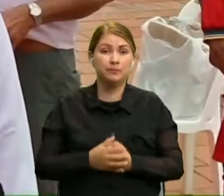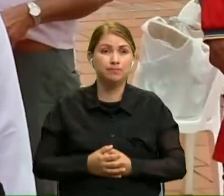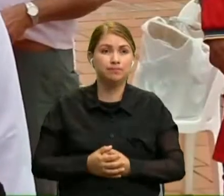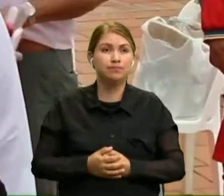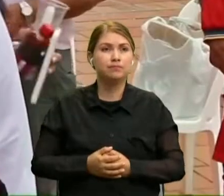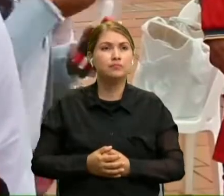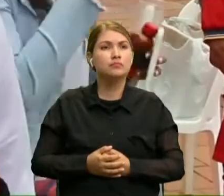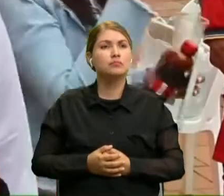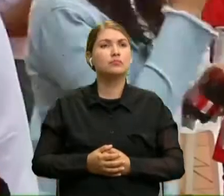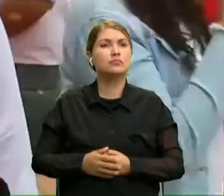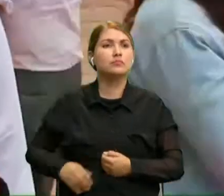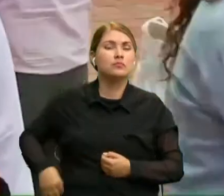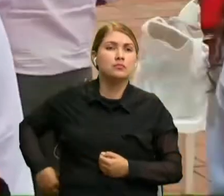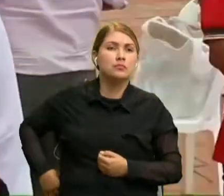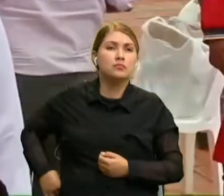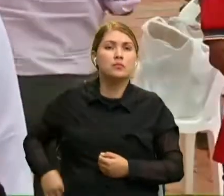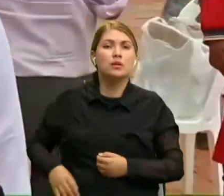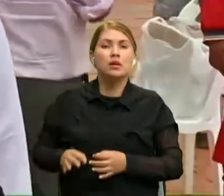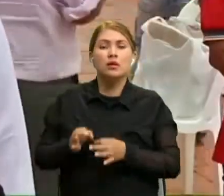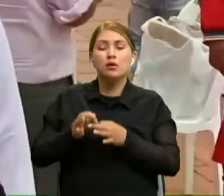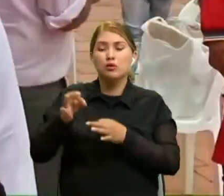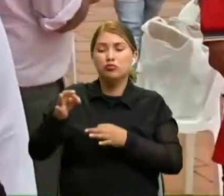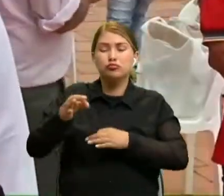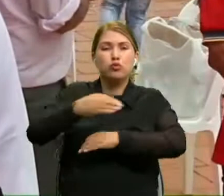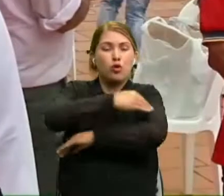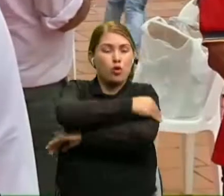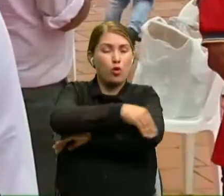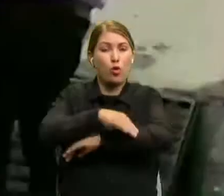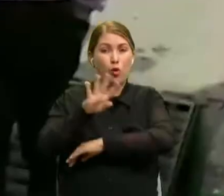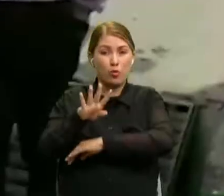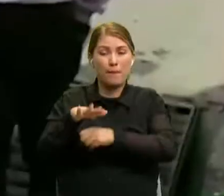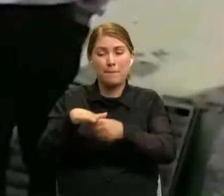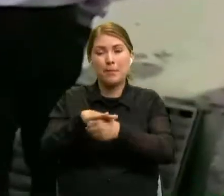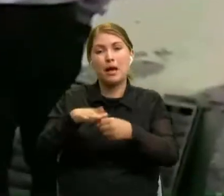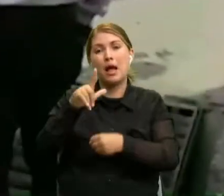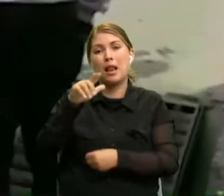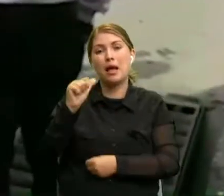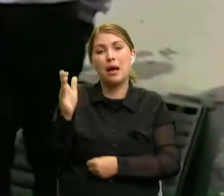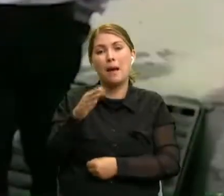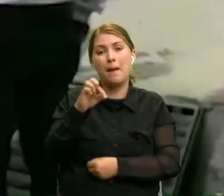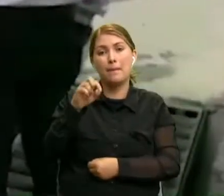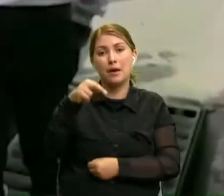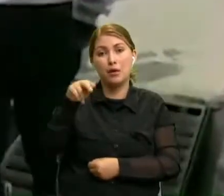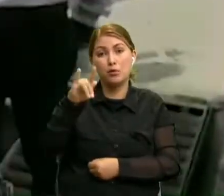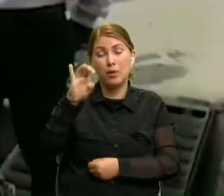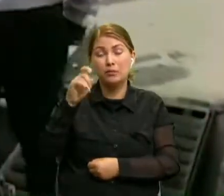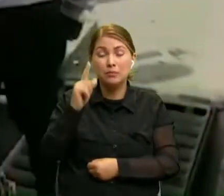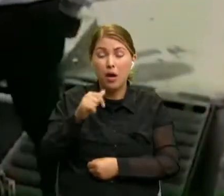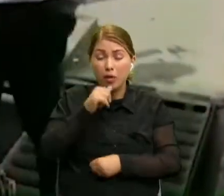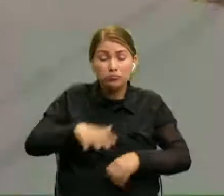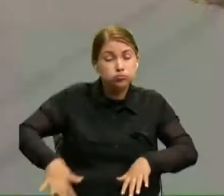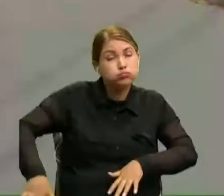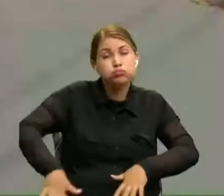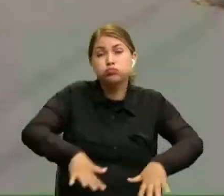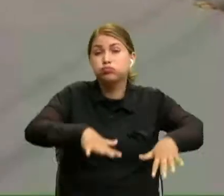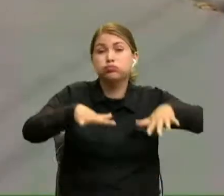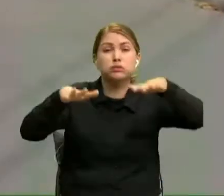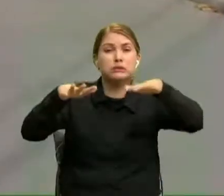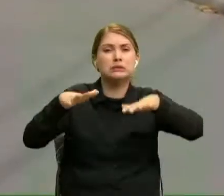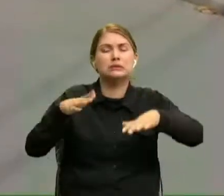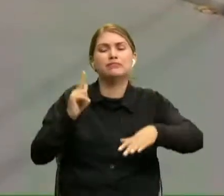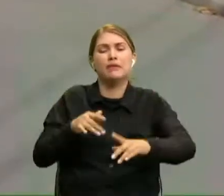realizado en el sitio, por ejemplo, de Cuatro Esquinas, en el barrio La Piñuela, donde siempre que había inundaciones se veían